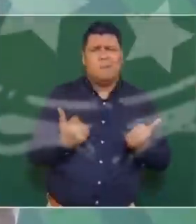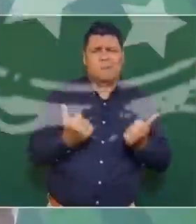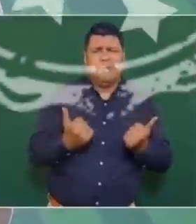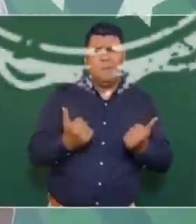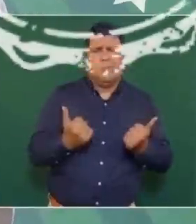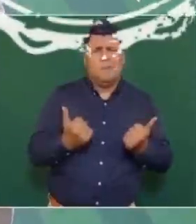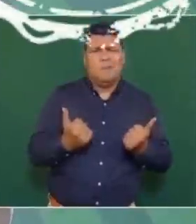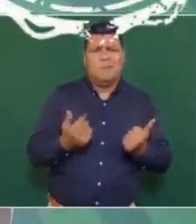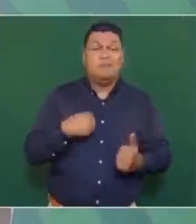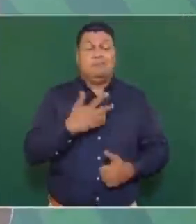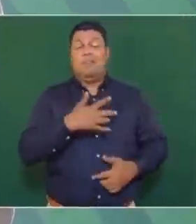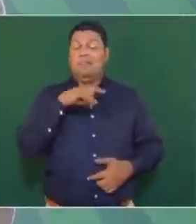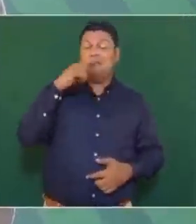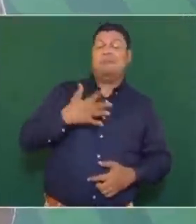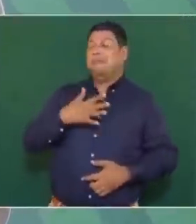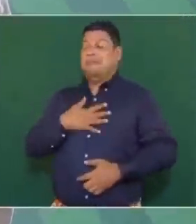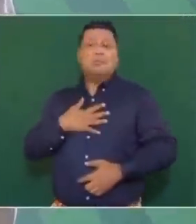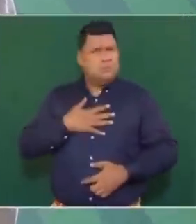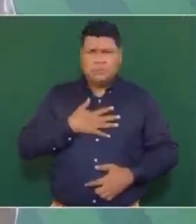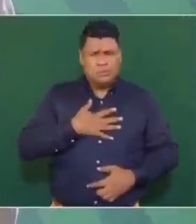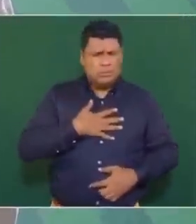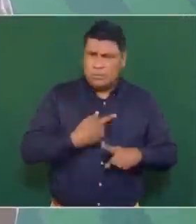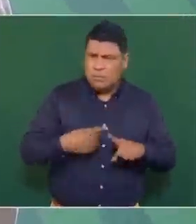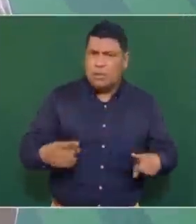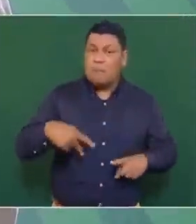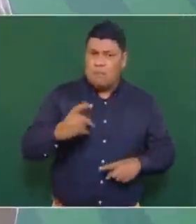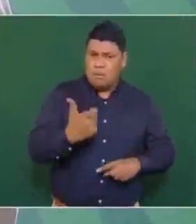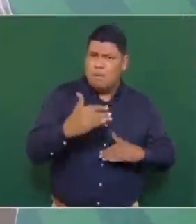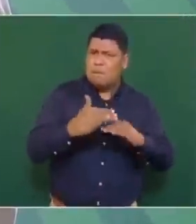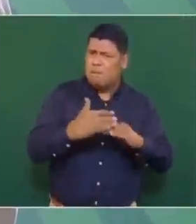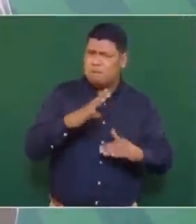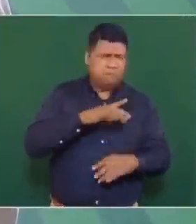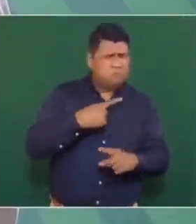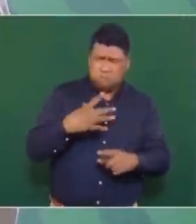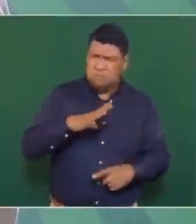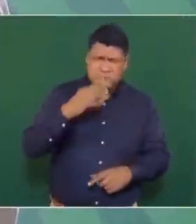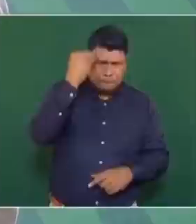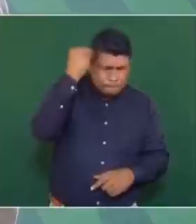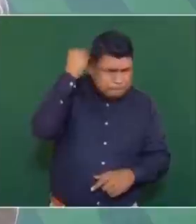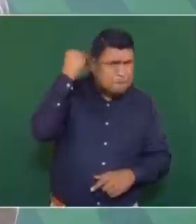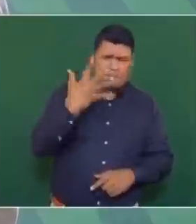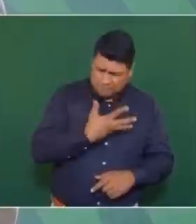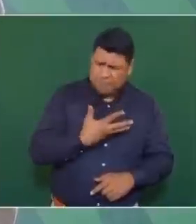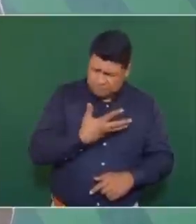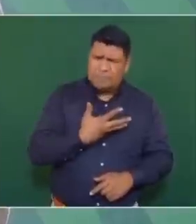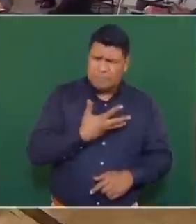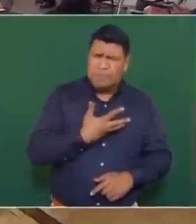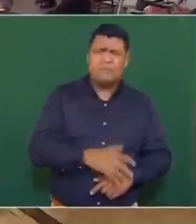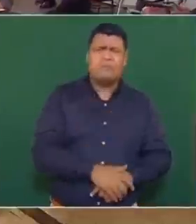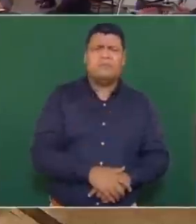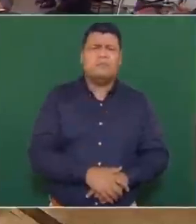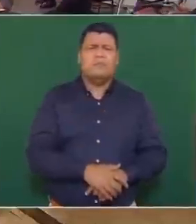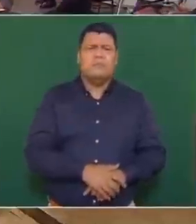No es para presumir, pero tenemos presupuesto. El pueblo de México tiene